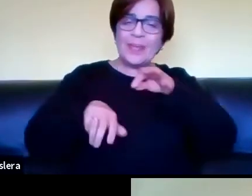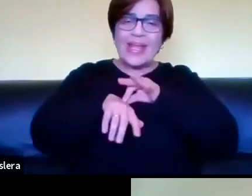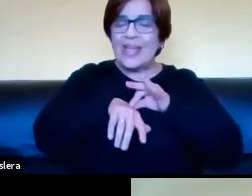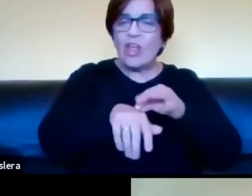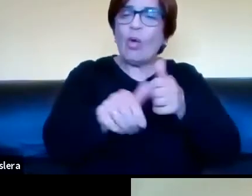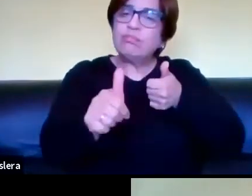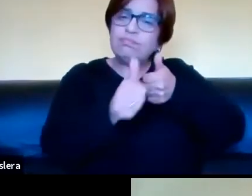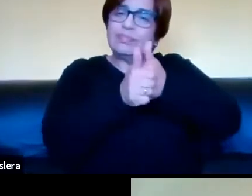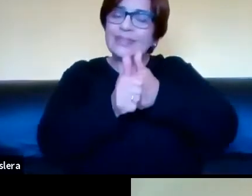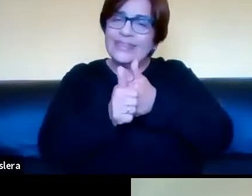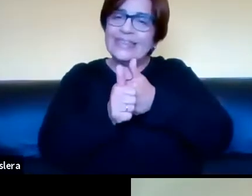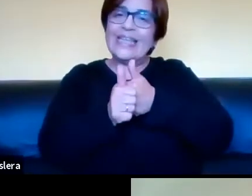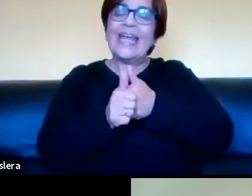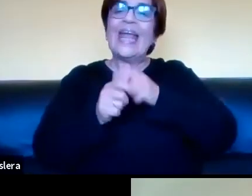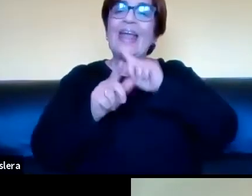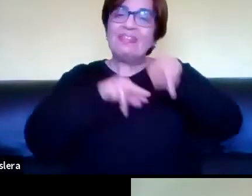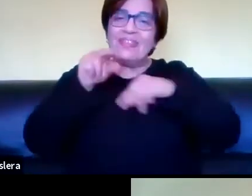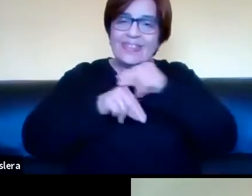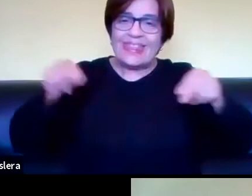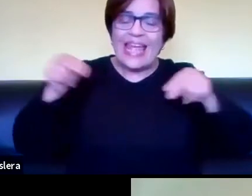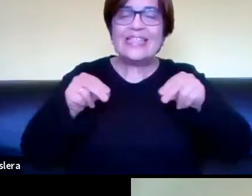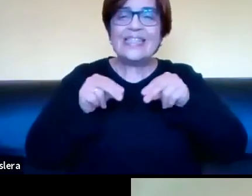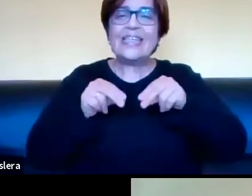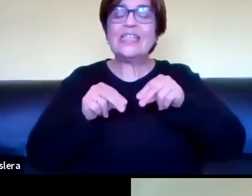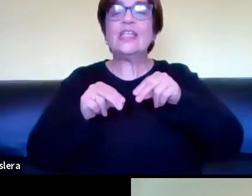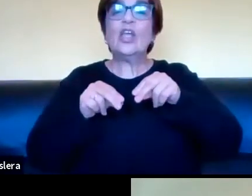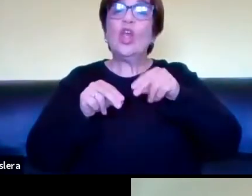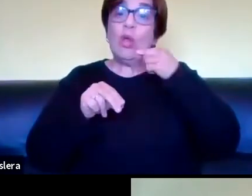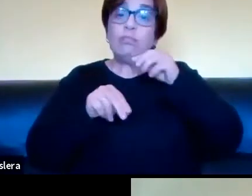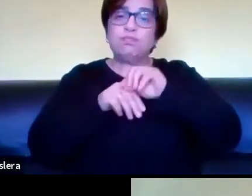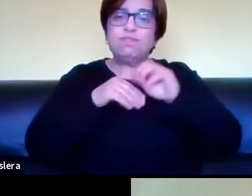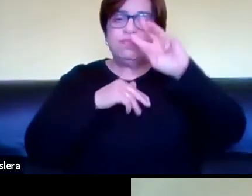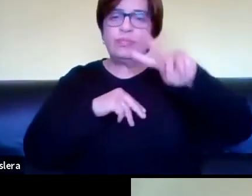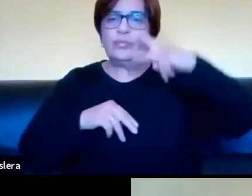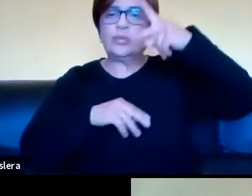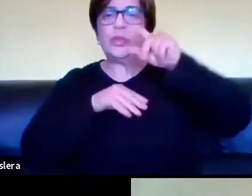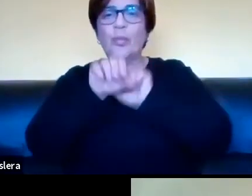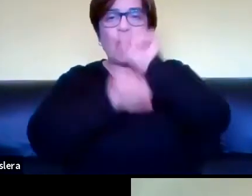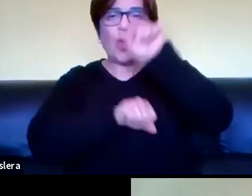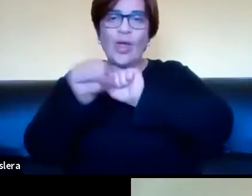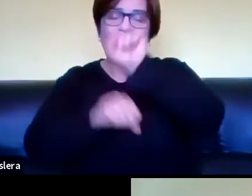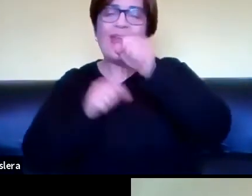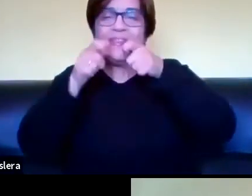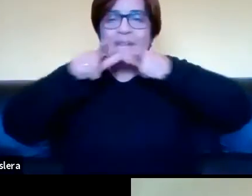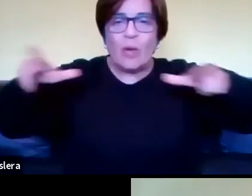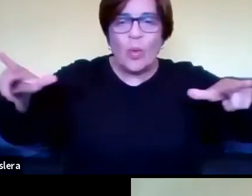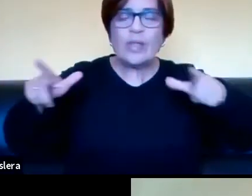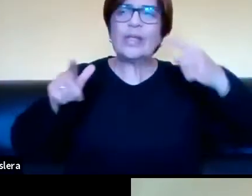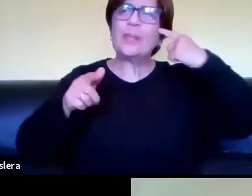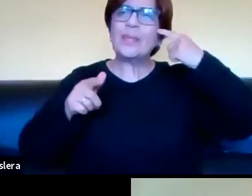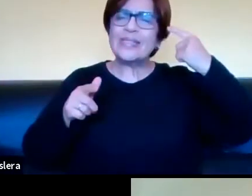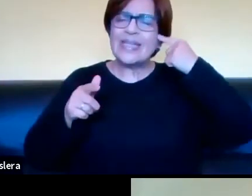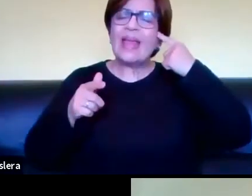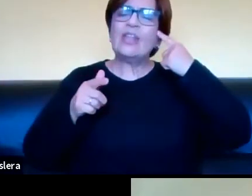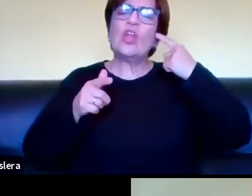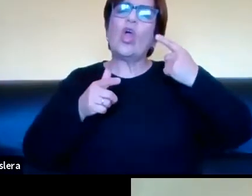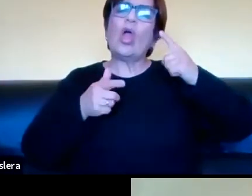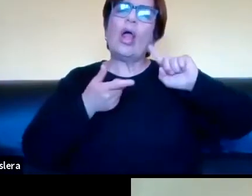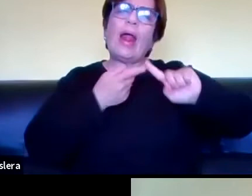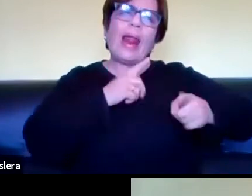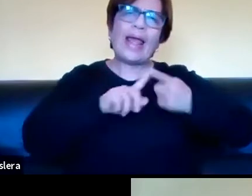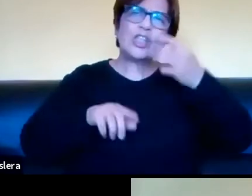en lingüística también, en relación con la discusión de las relaciones entre